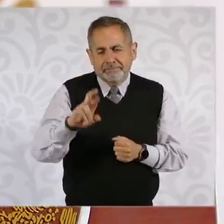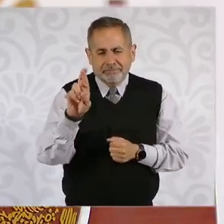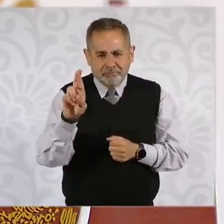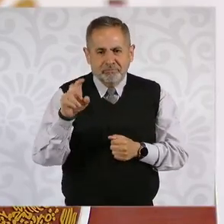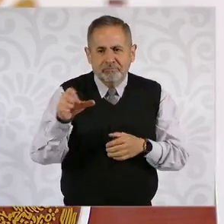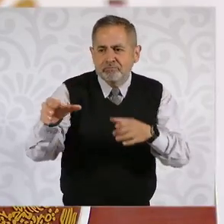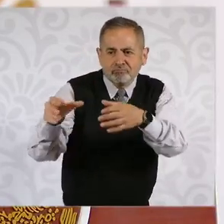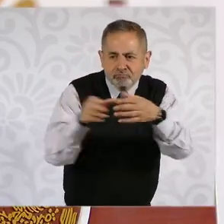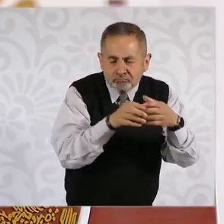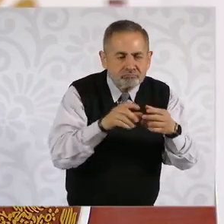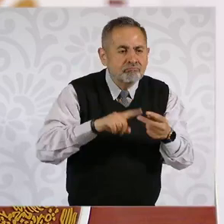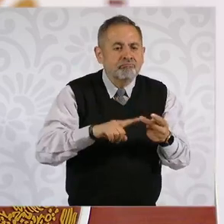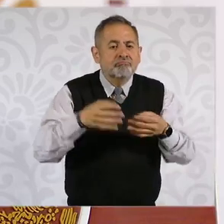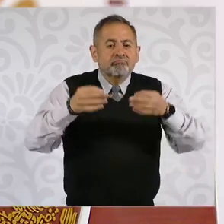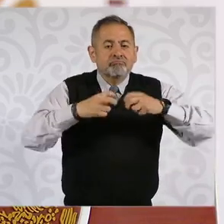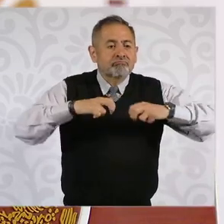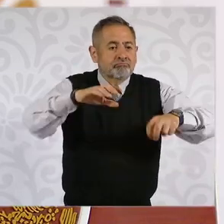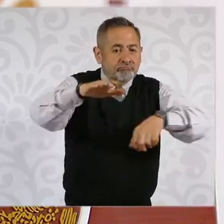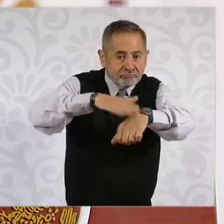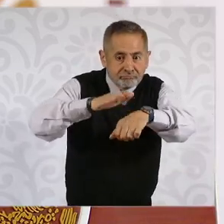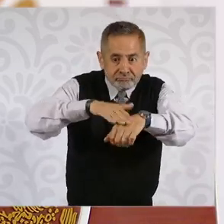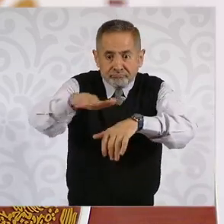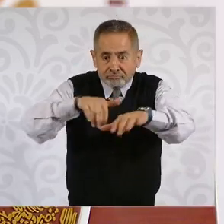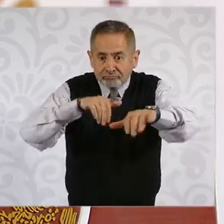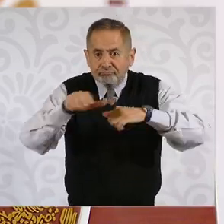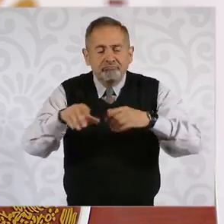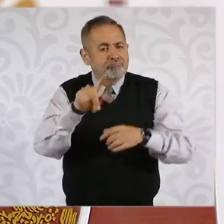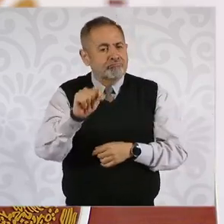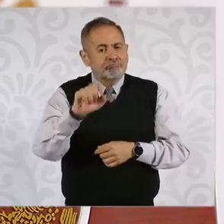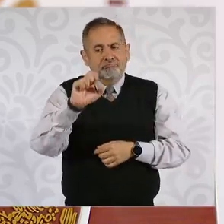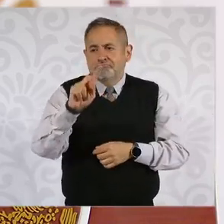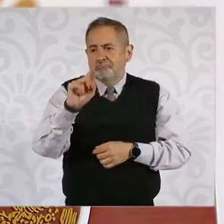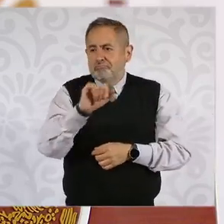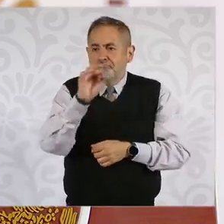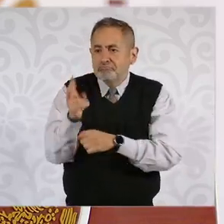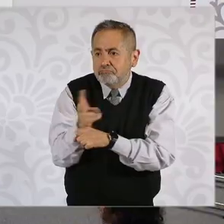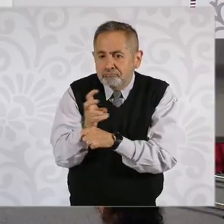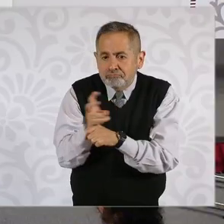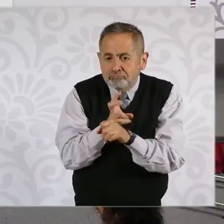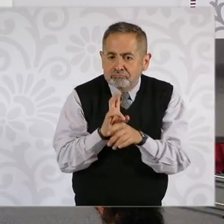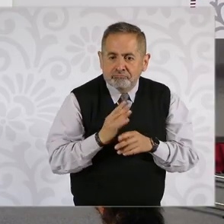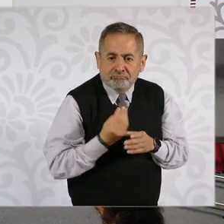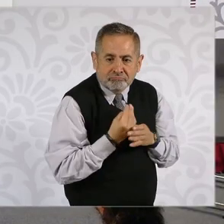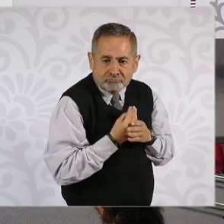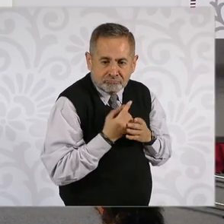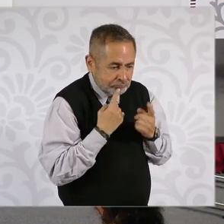y los magistrados electorales de la Sala Superior del Tribunal Federal.